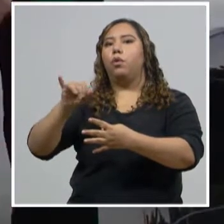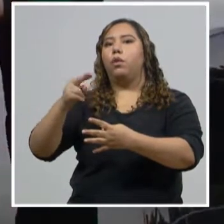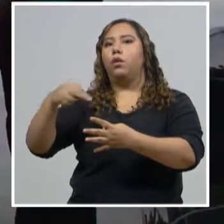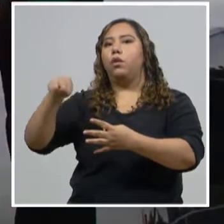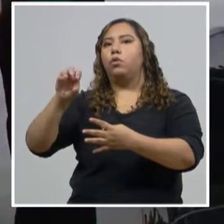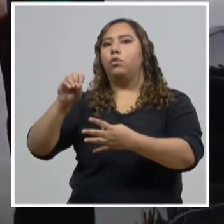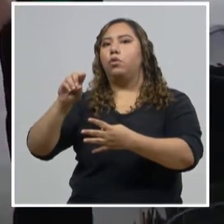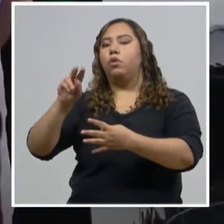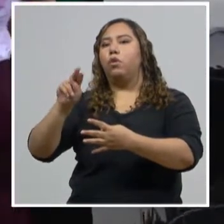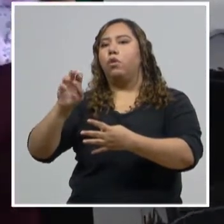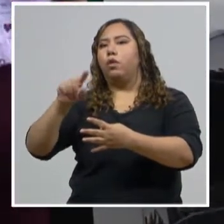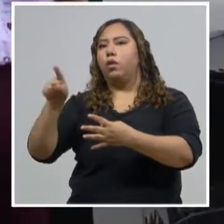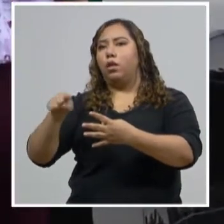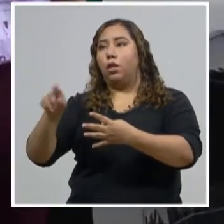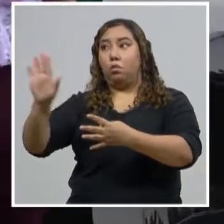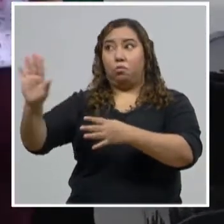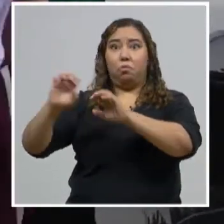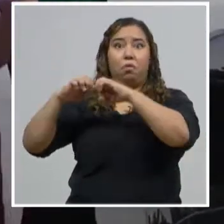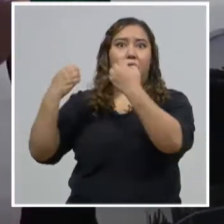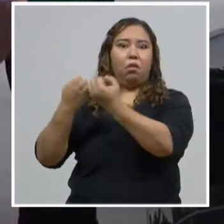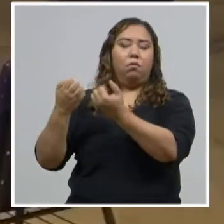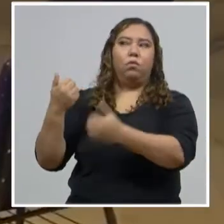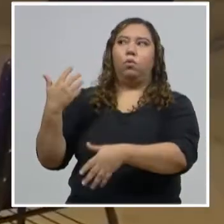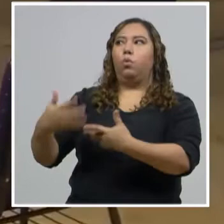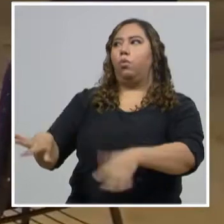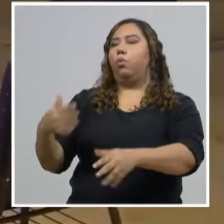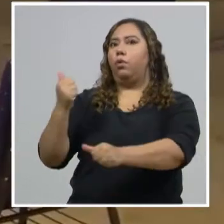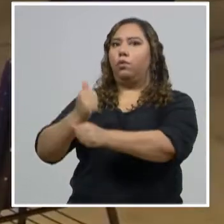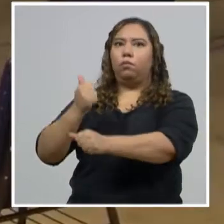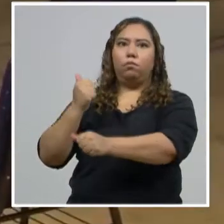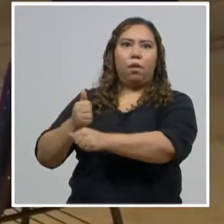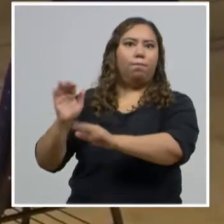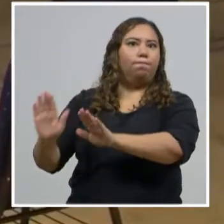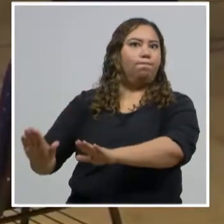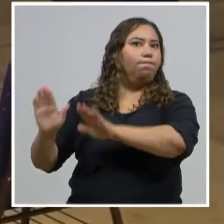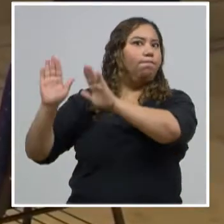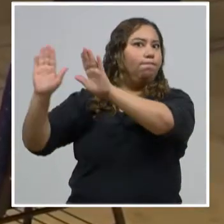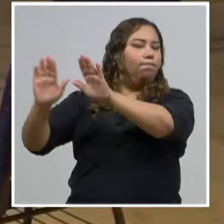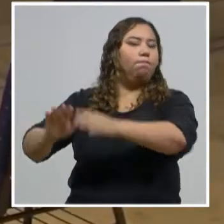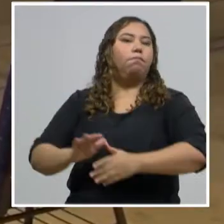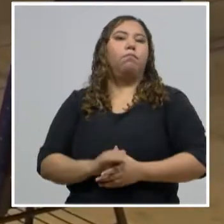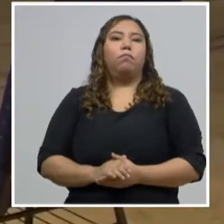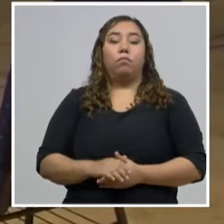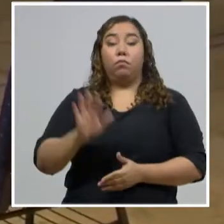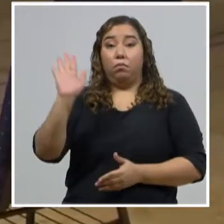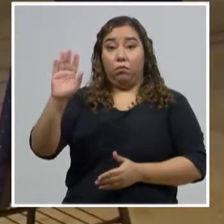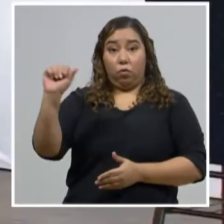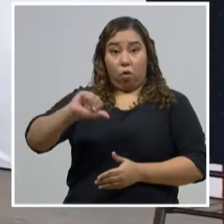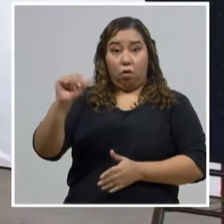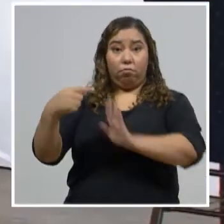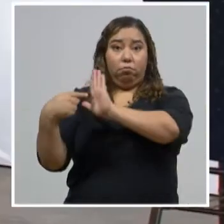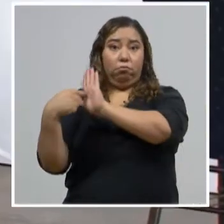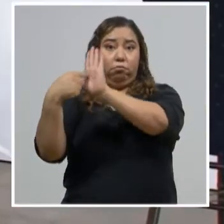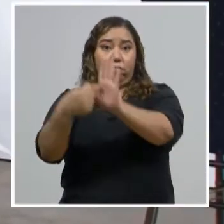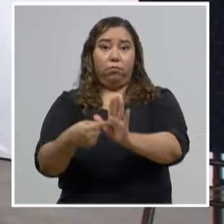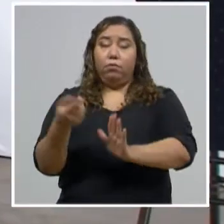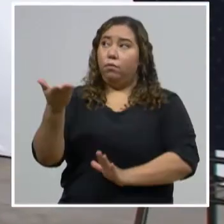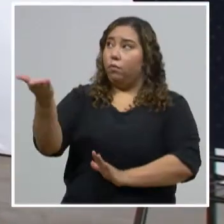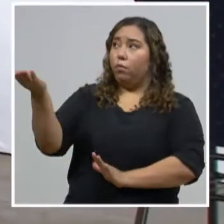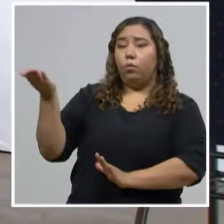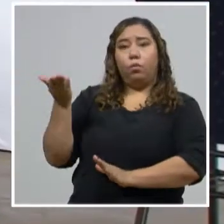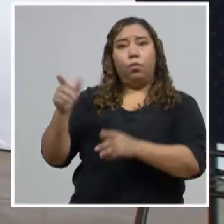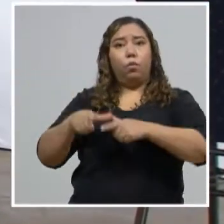queremos presentarles al pueblo hondureño este nuevo centro de atención, este nuevo centro de traje, que va a atender